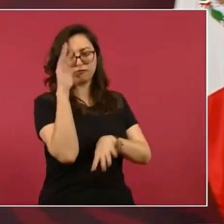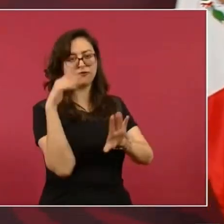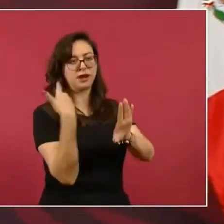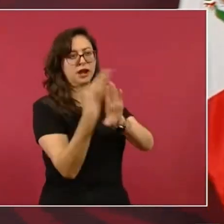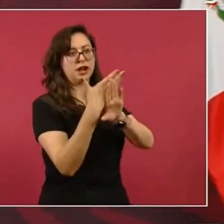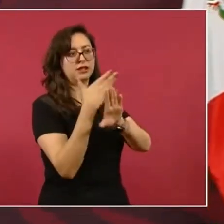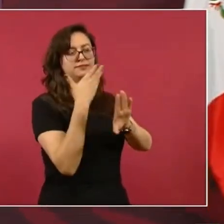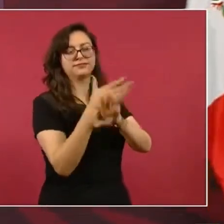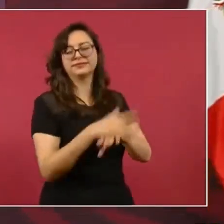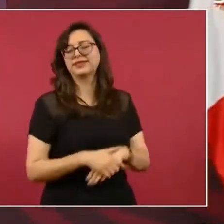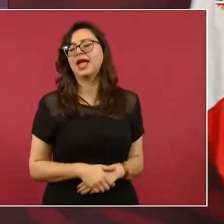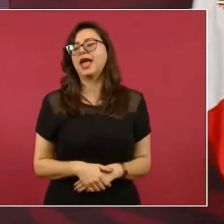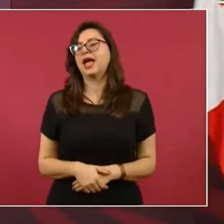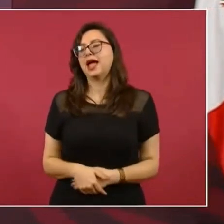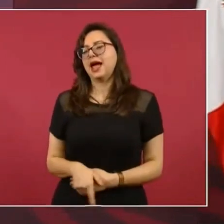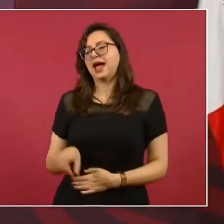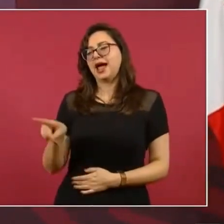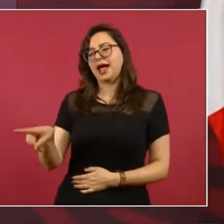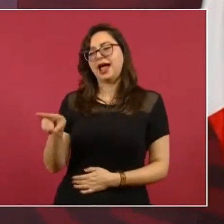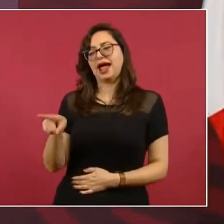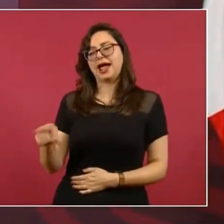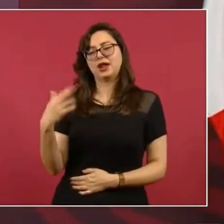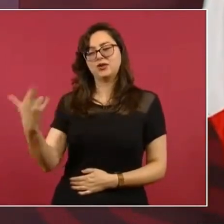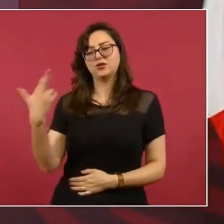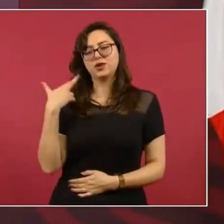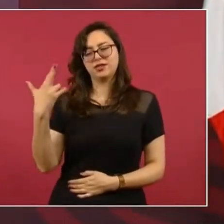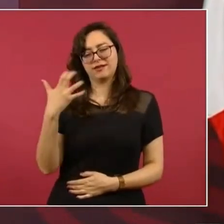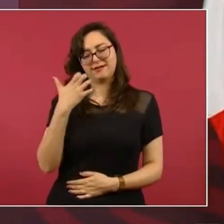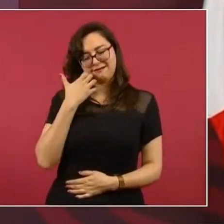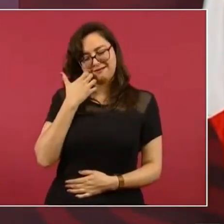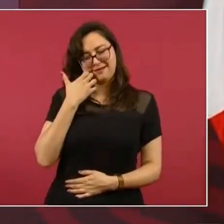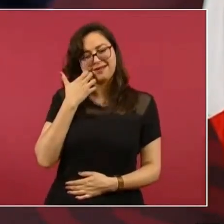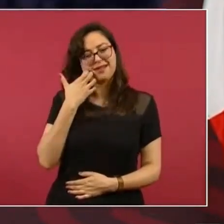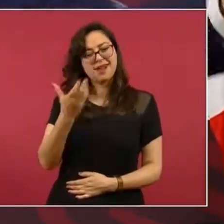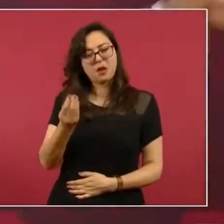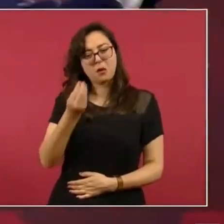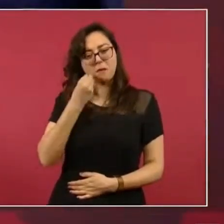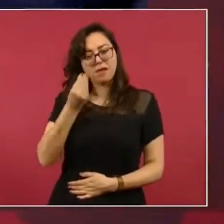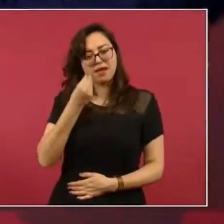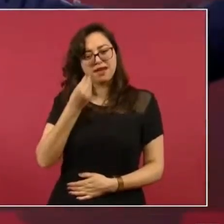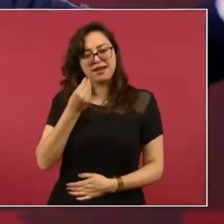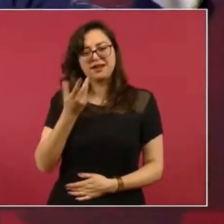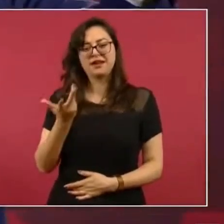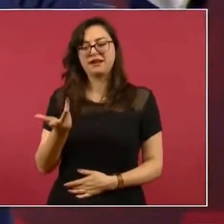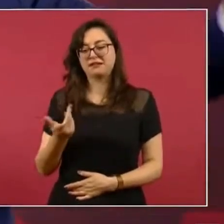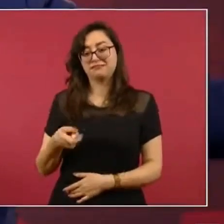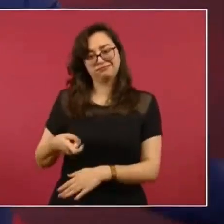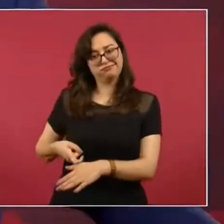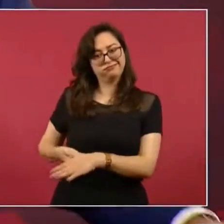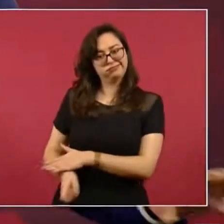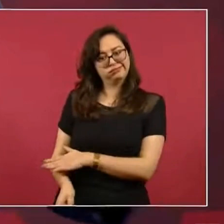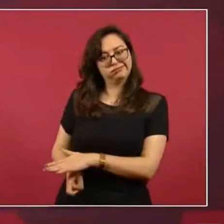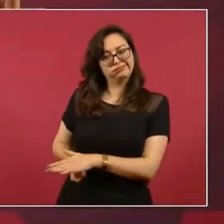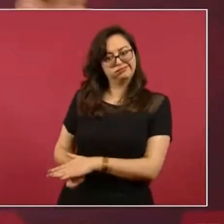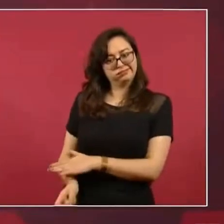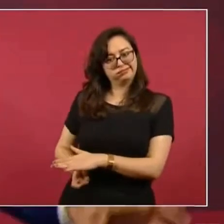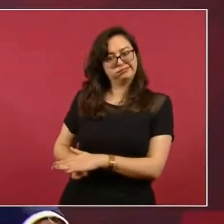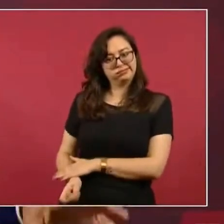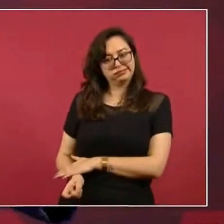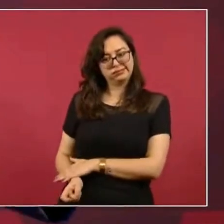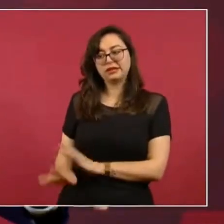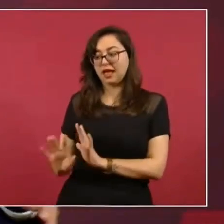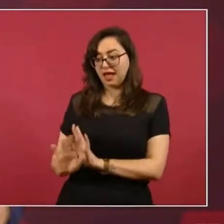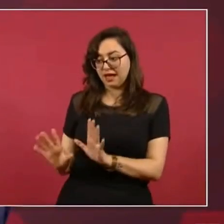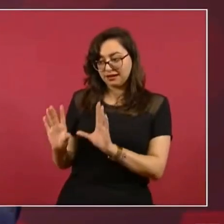Y maiceaban al gallo. Y ya dejaba de cantar el gallo. Pues eso es lo mismo. Maicear. Maicear. Maicear. Maicear. A todos.